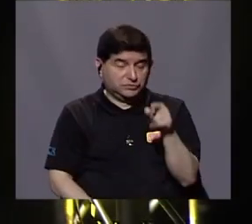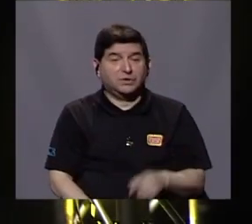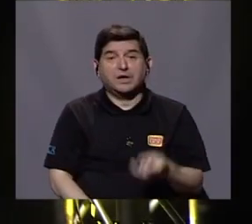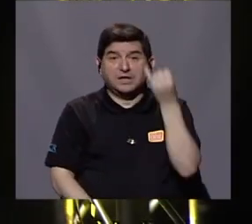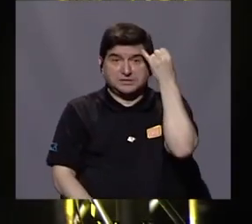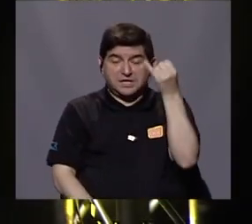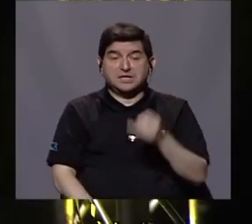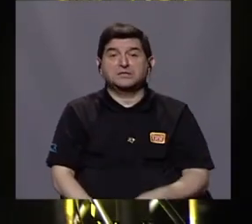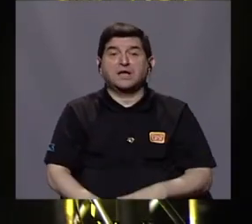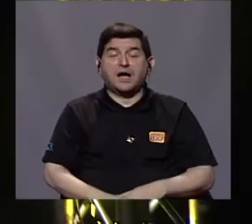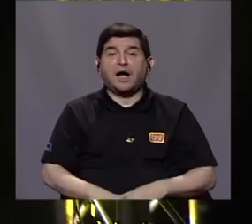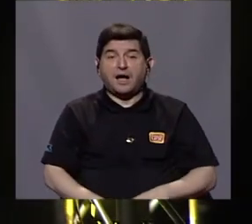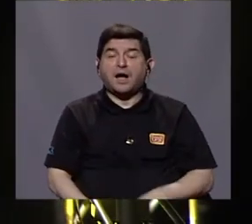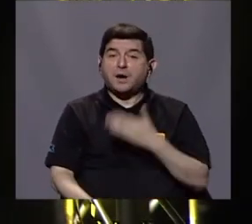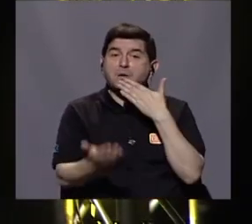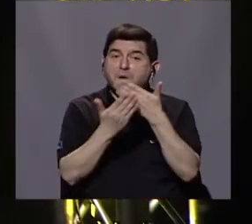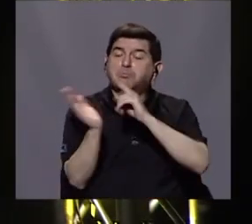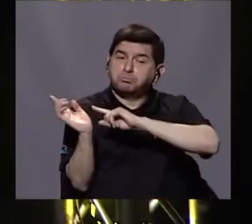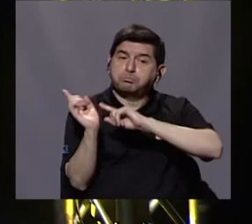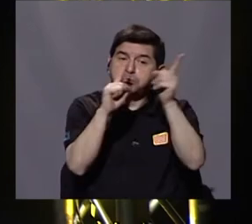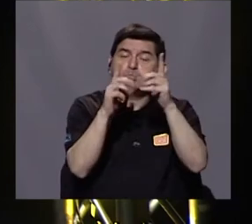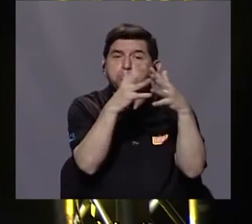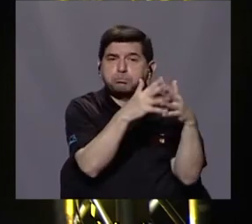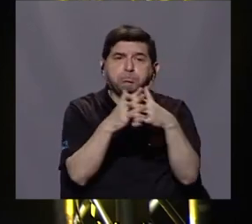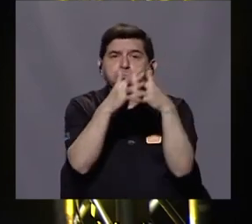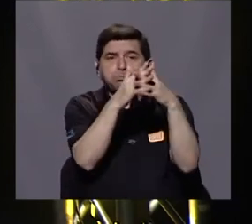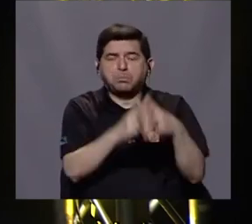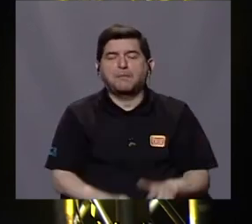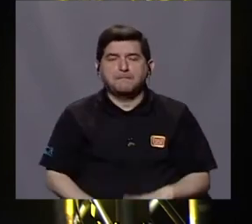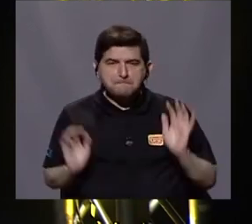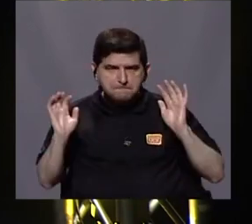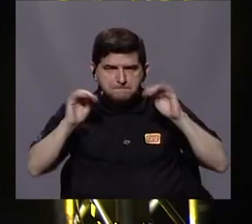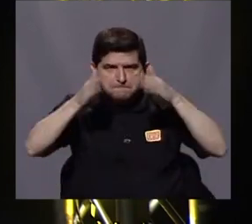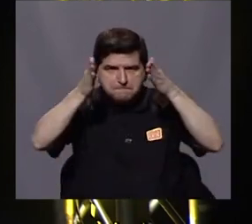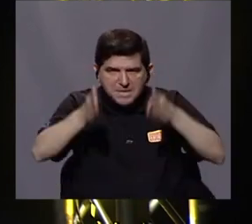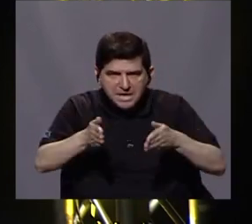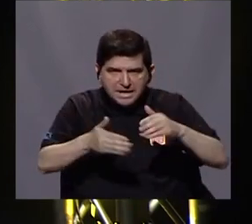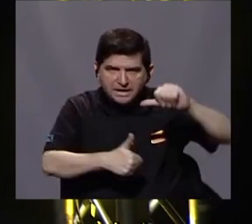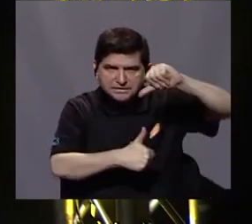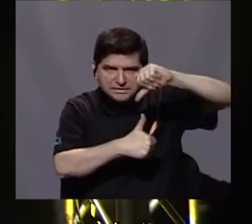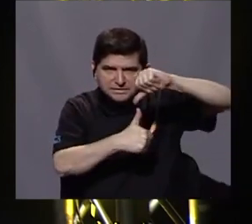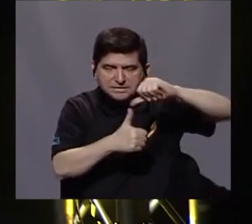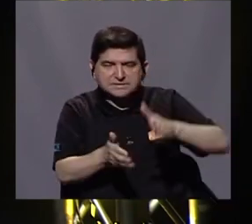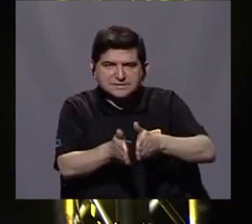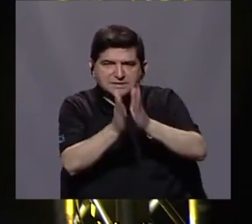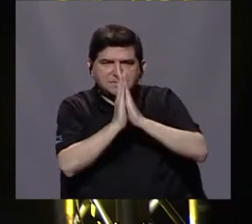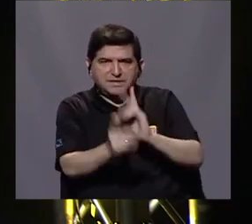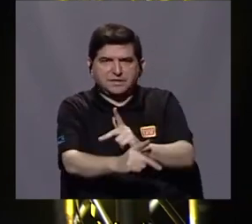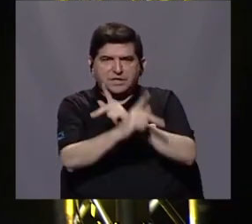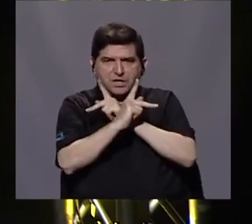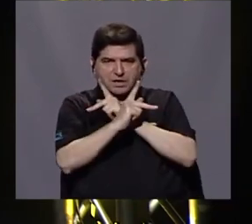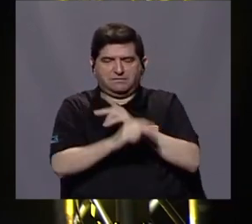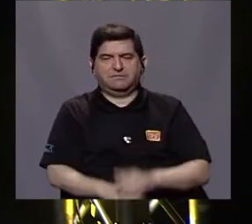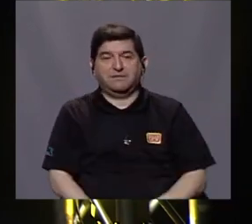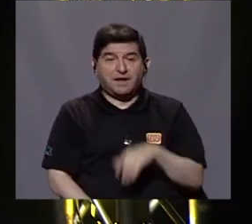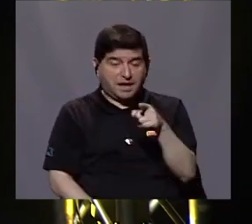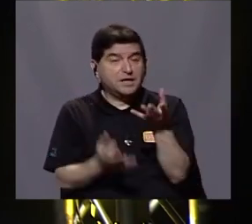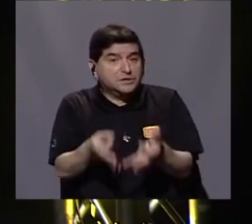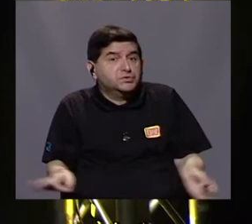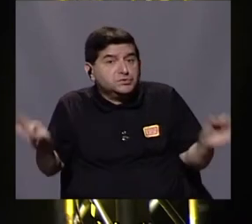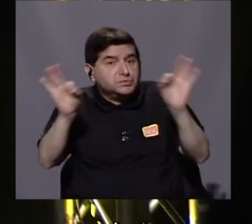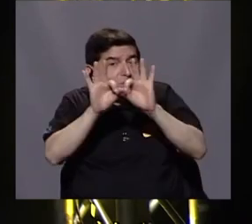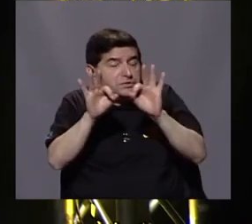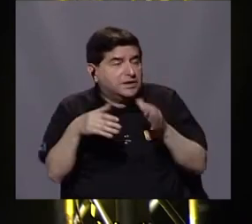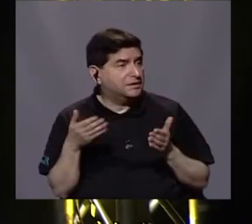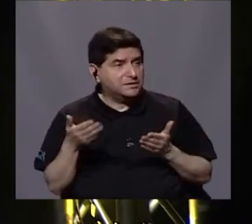aliciente para llegar a los Estados Unidos de la migración centroamericana y solicitar el refugio. Esto es muy importante porque esto